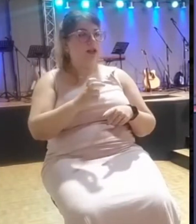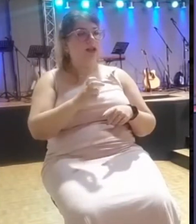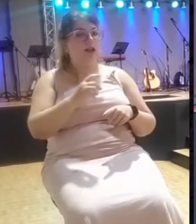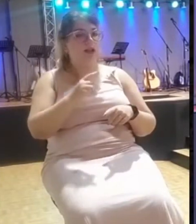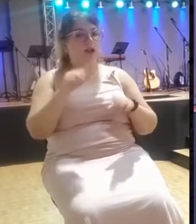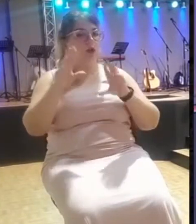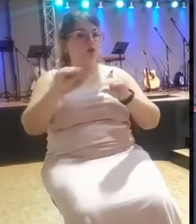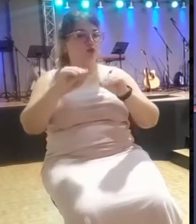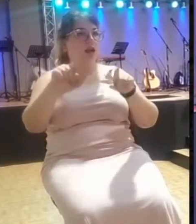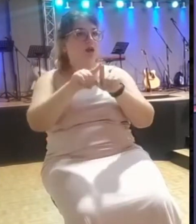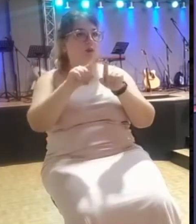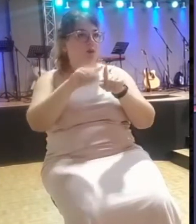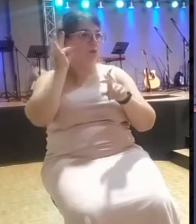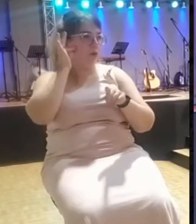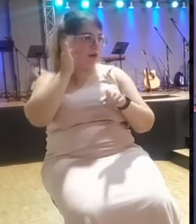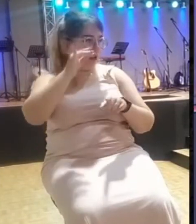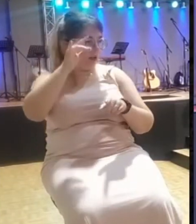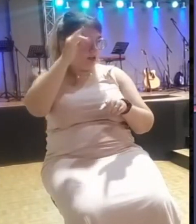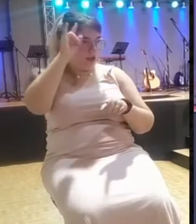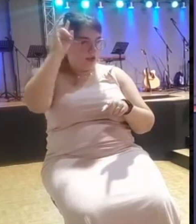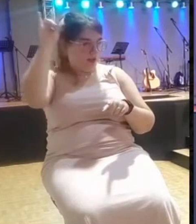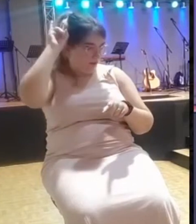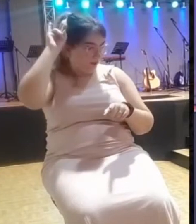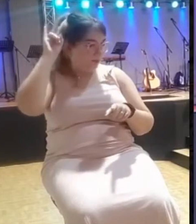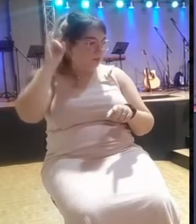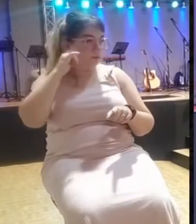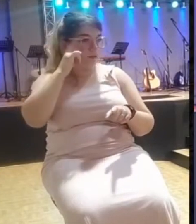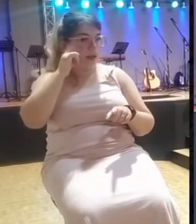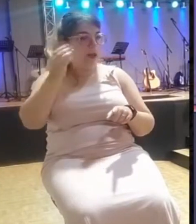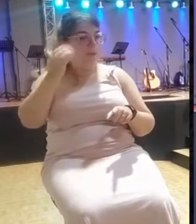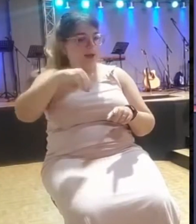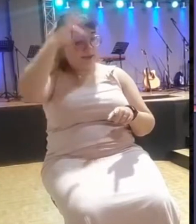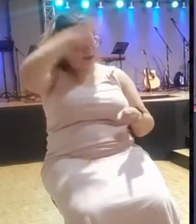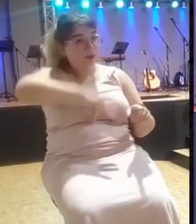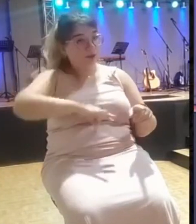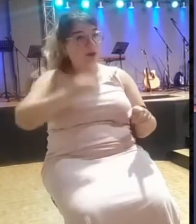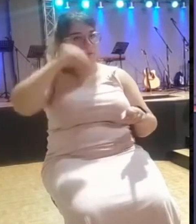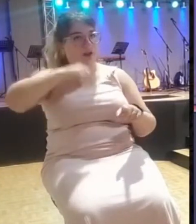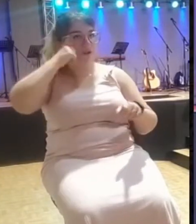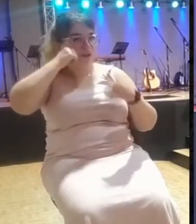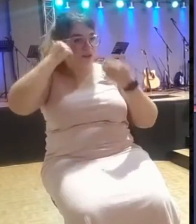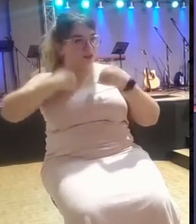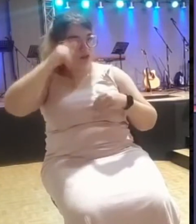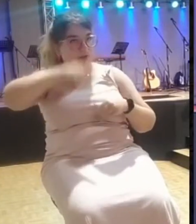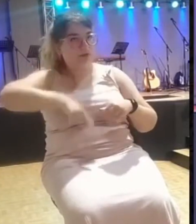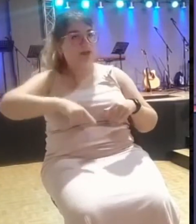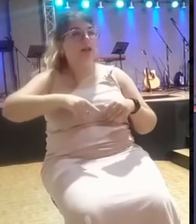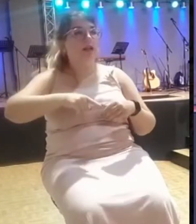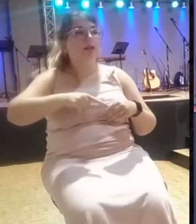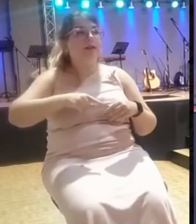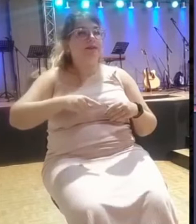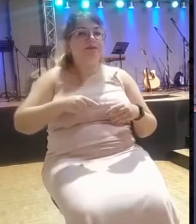Y no es en el sentido solamente espiritual, sino también físico. Entonces, algunos dicen que lo que,